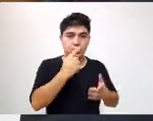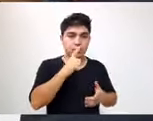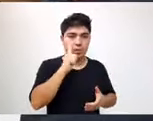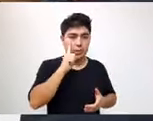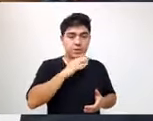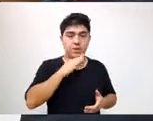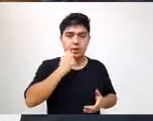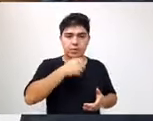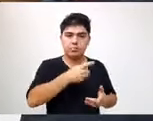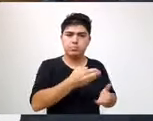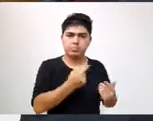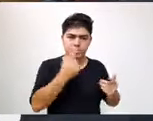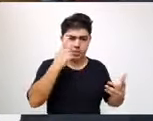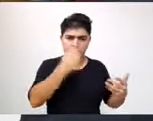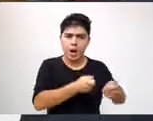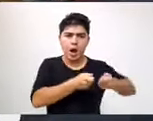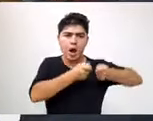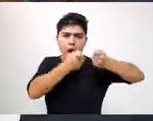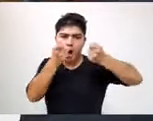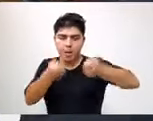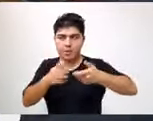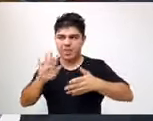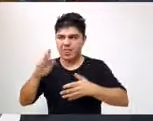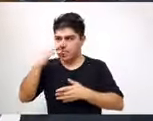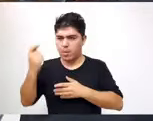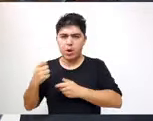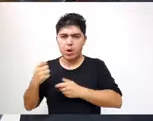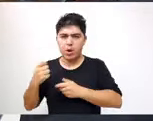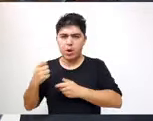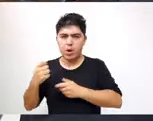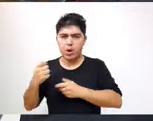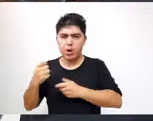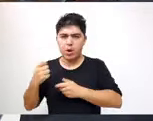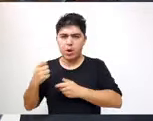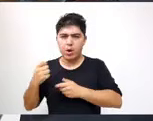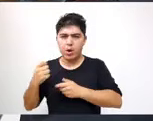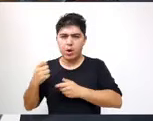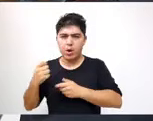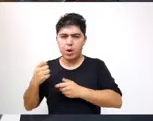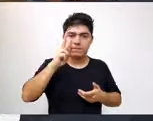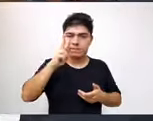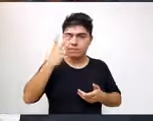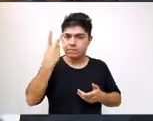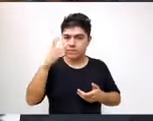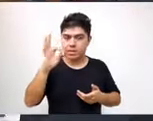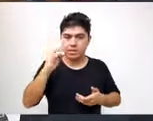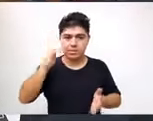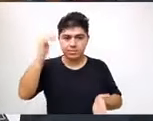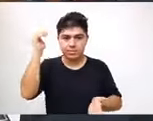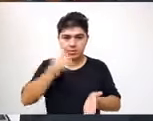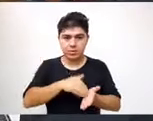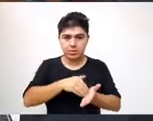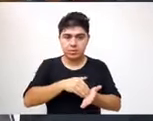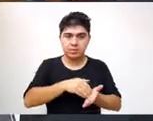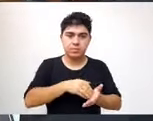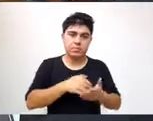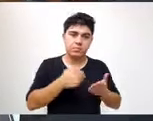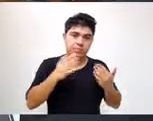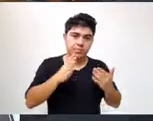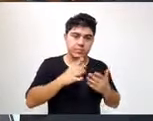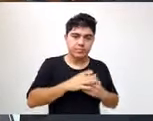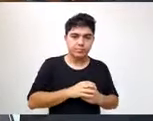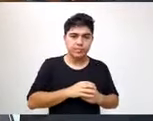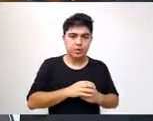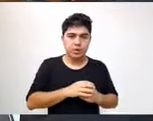resuelve otorgar un aporte no reintegrable por la suma de pesos 20 millones, que en razón de los puestos